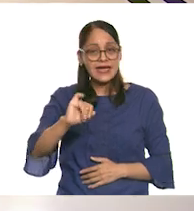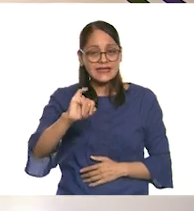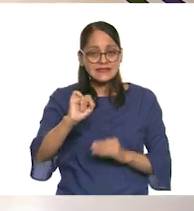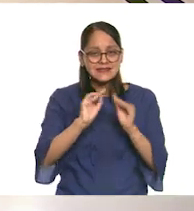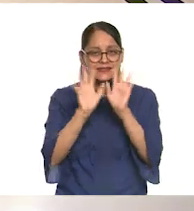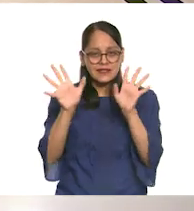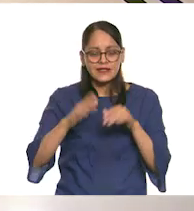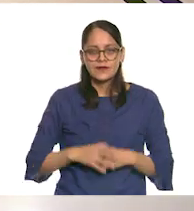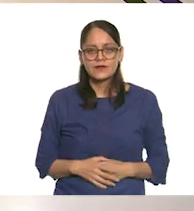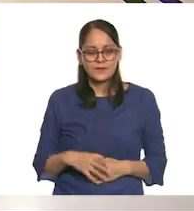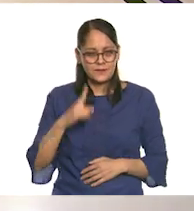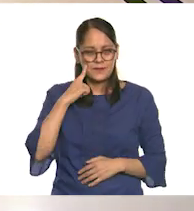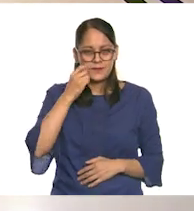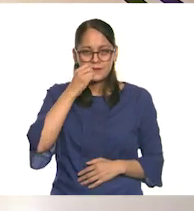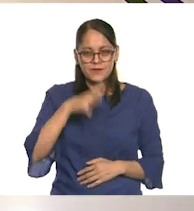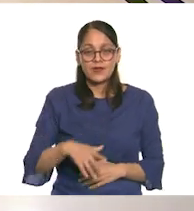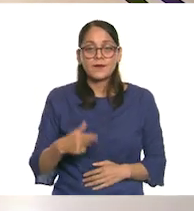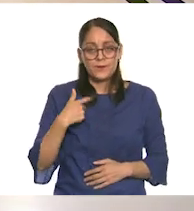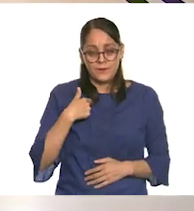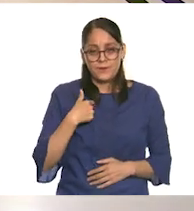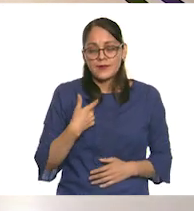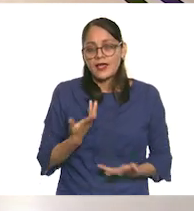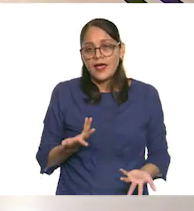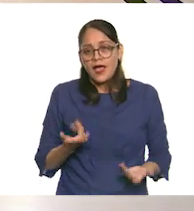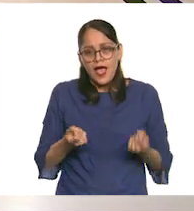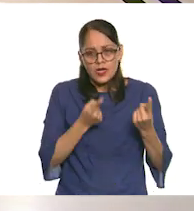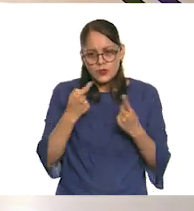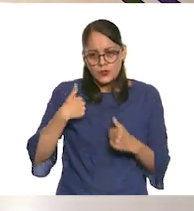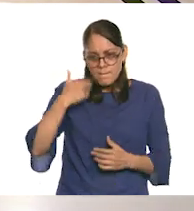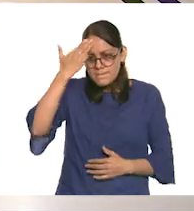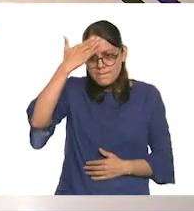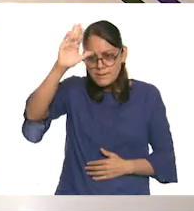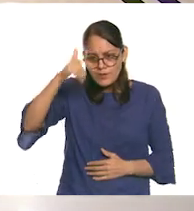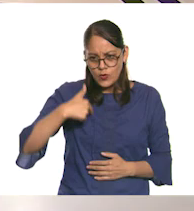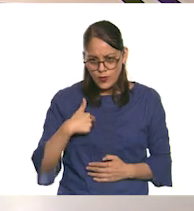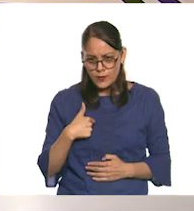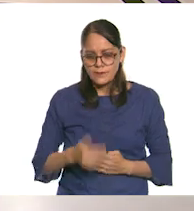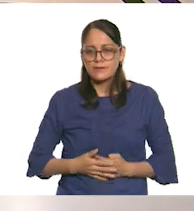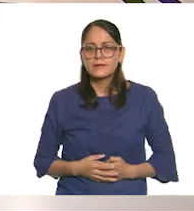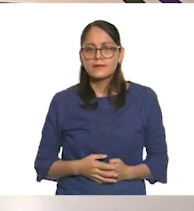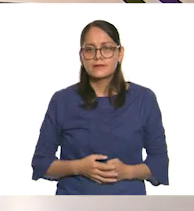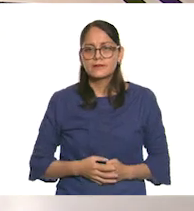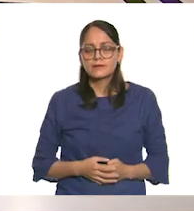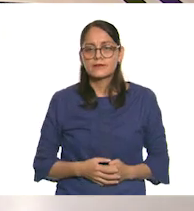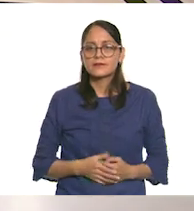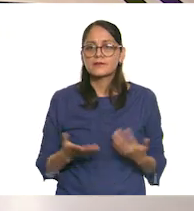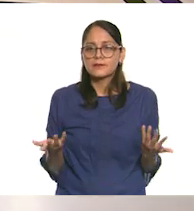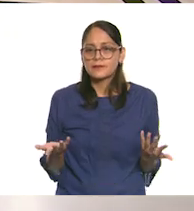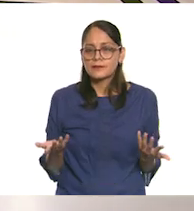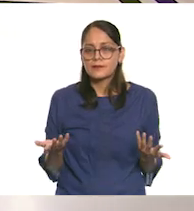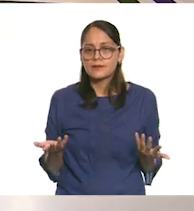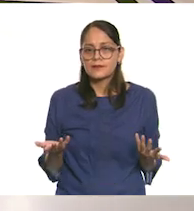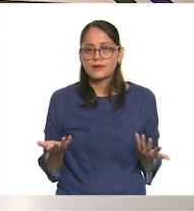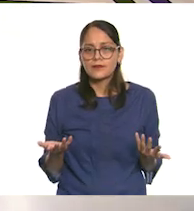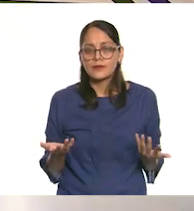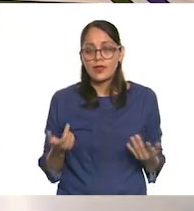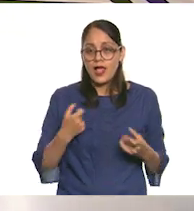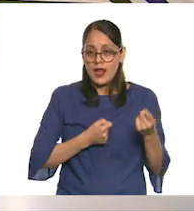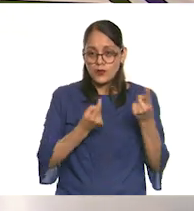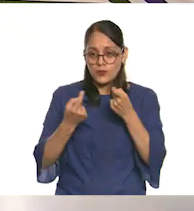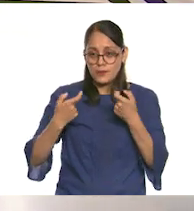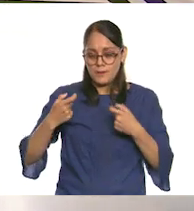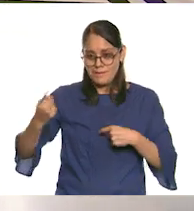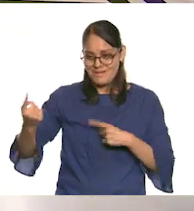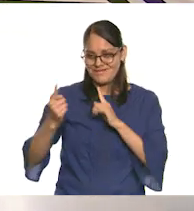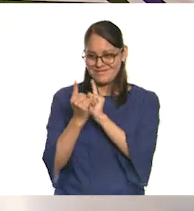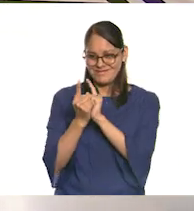fantástico. Bueno, para los que no me conocen muy bien, que no han podido platicar